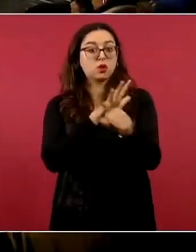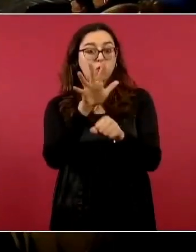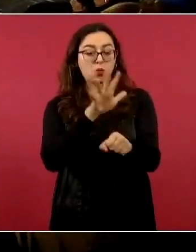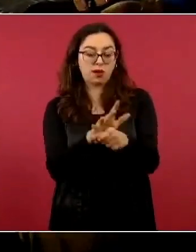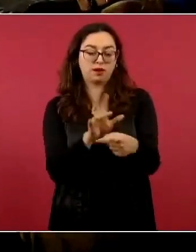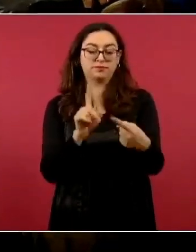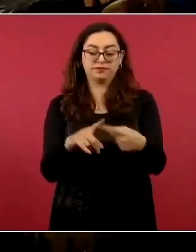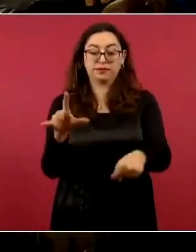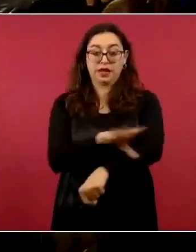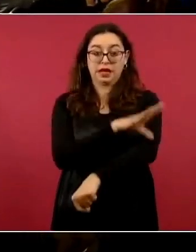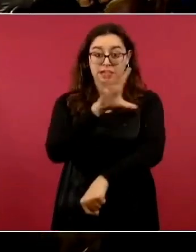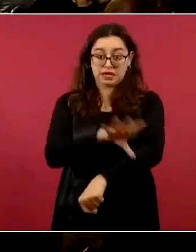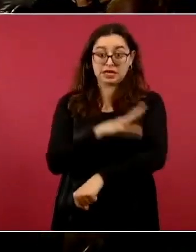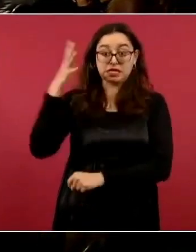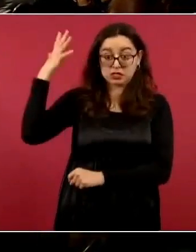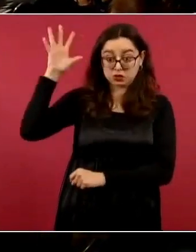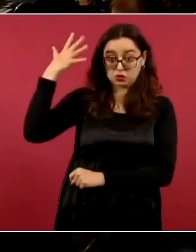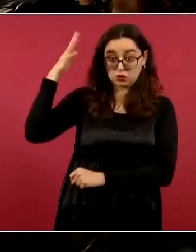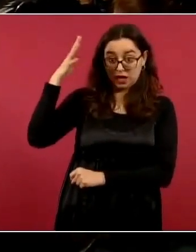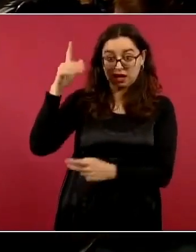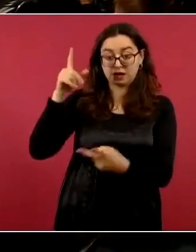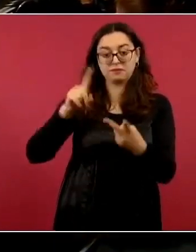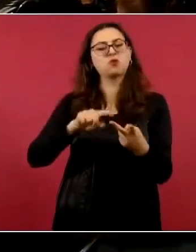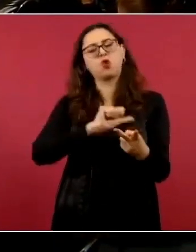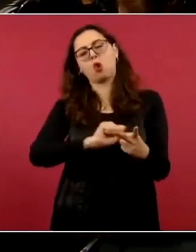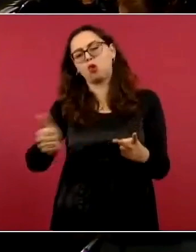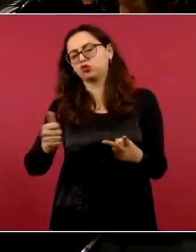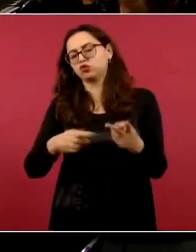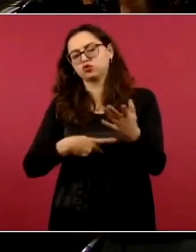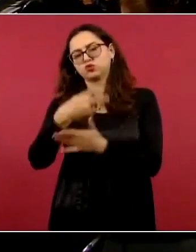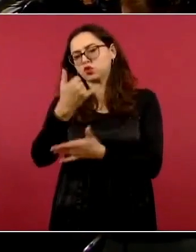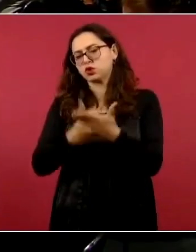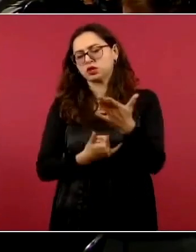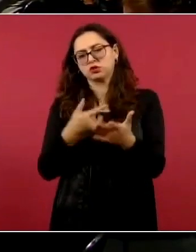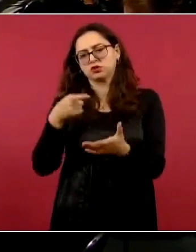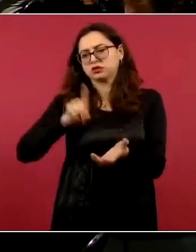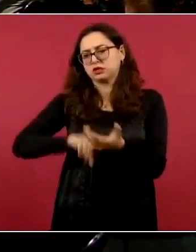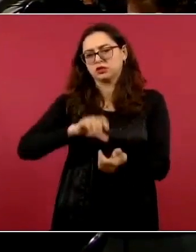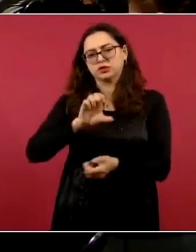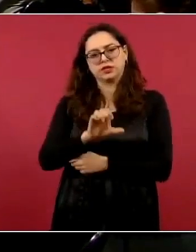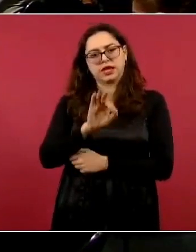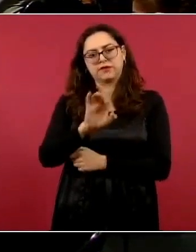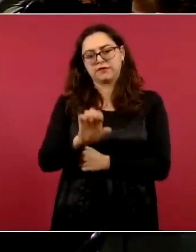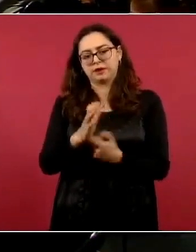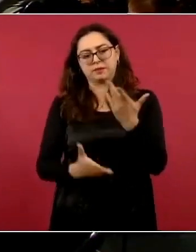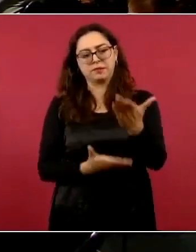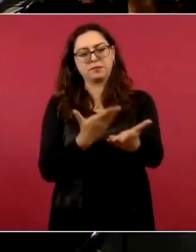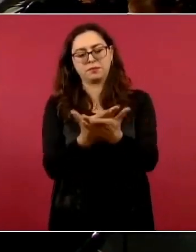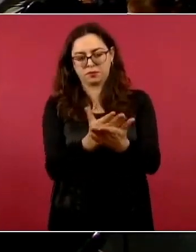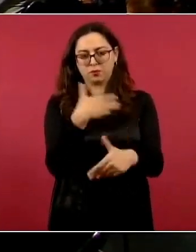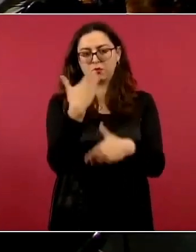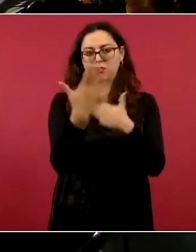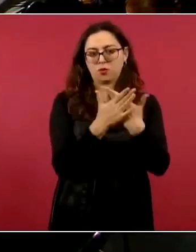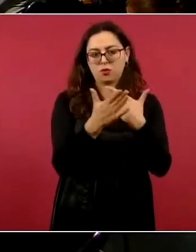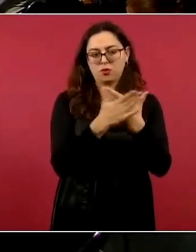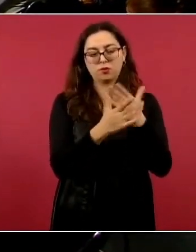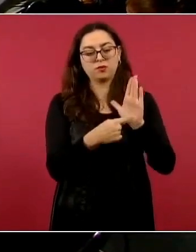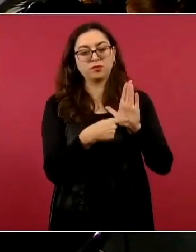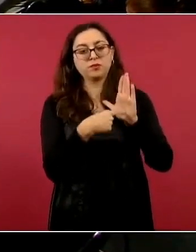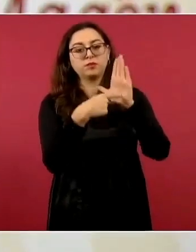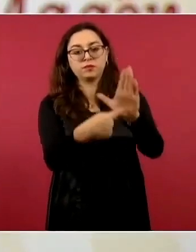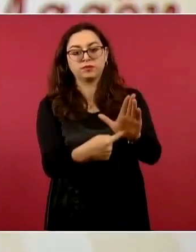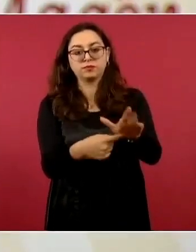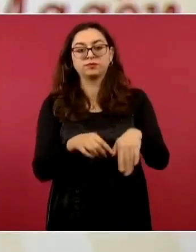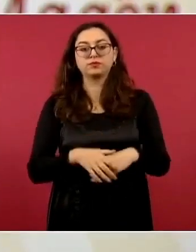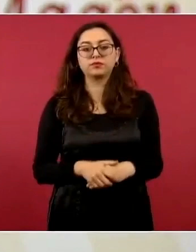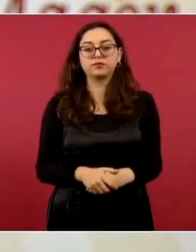es la prioridad y hay otros que presentó la Comisión Federal de Electricidad. Entonces, ahí los vamos a presentar. Parte del financiamiento, esta es una